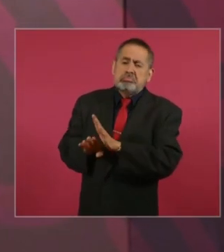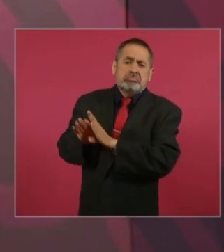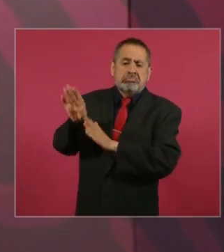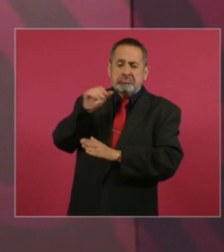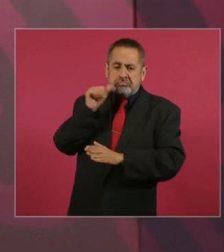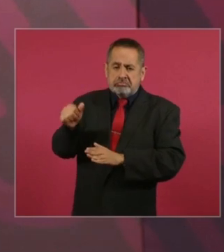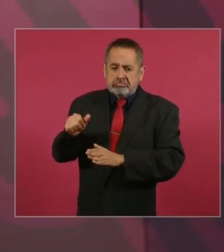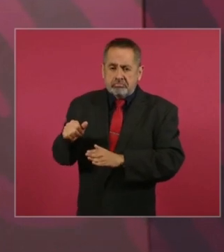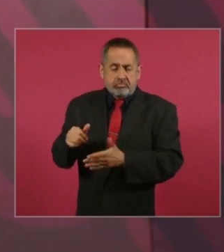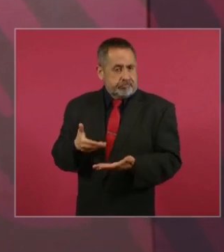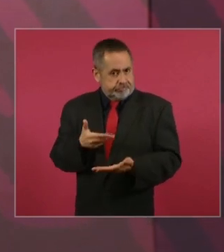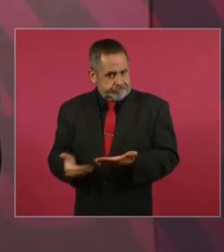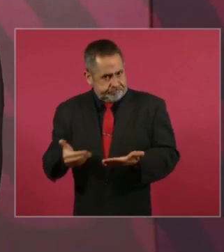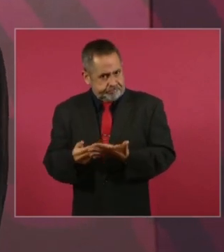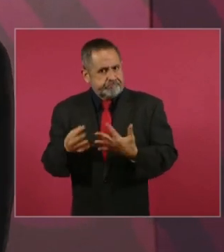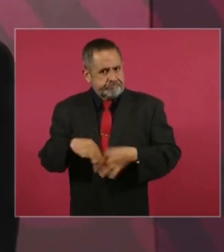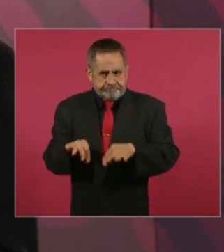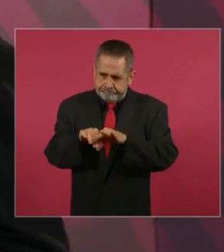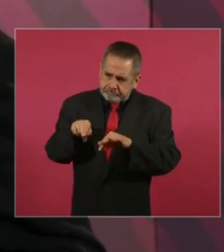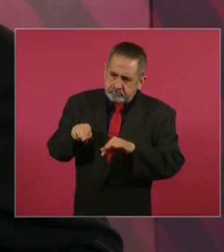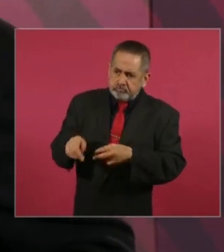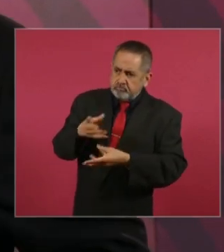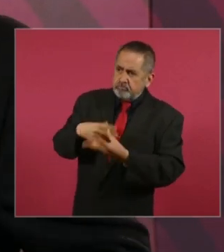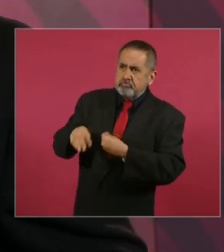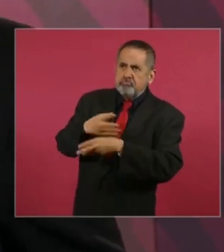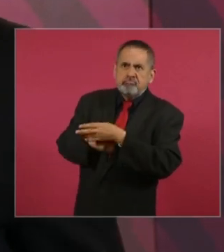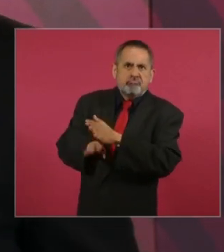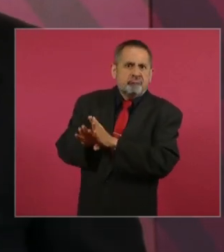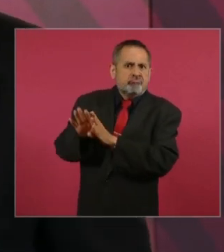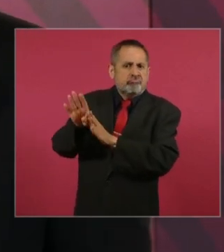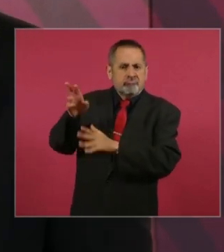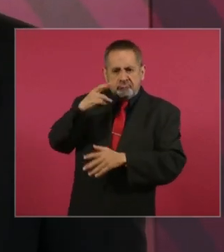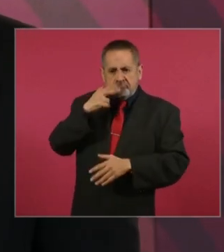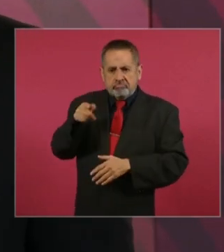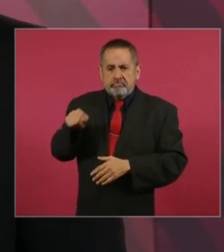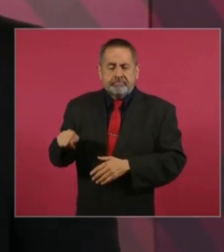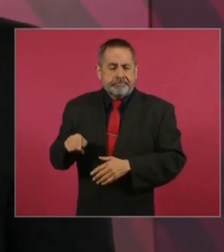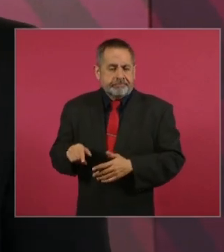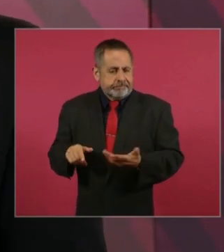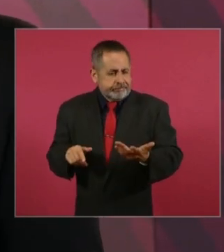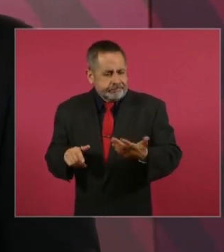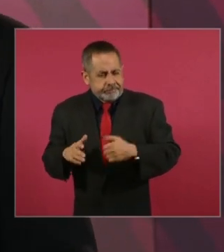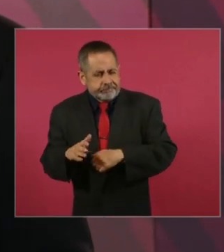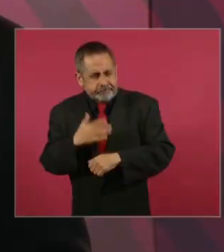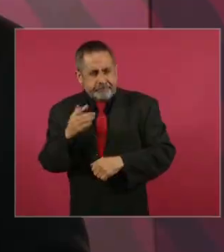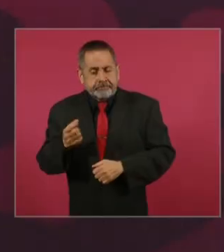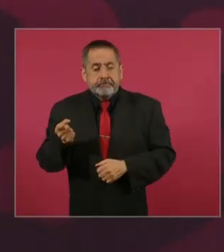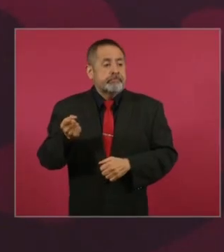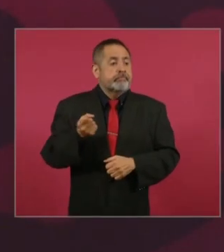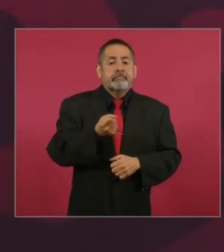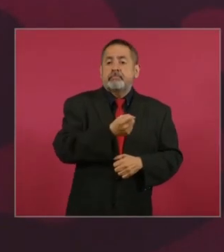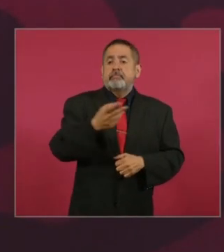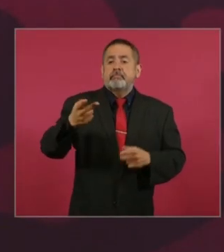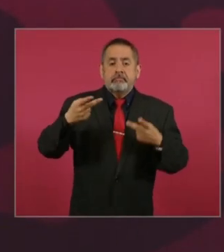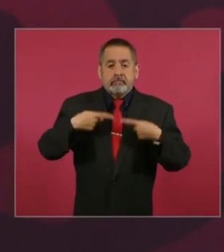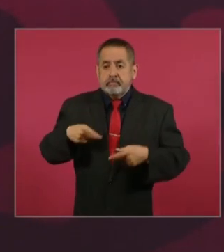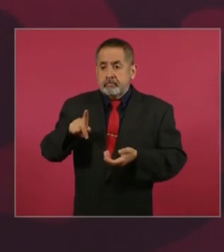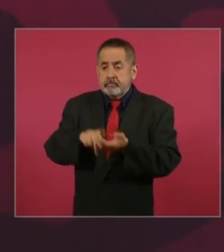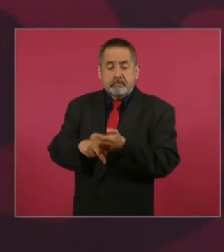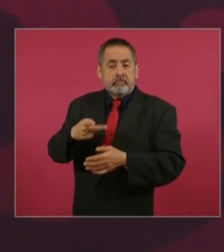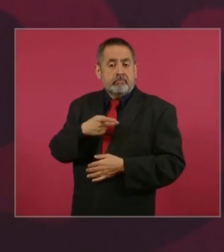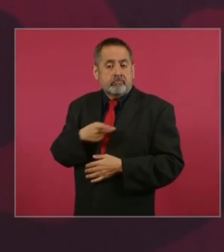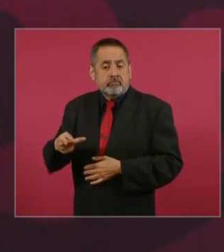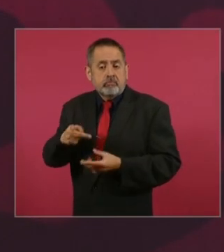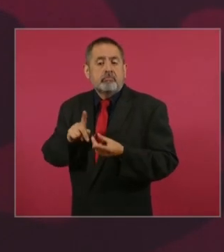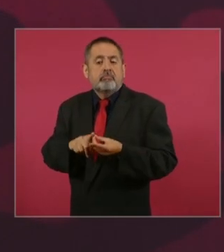¿Y por qué es importante? Bueno, porque la población más pobre de México está en el